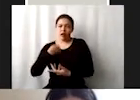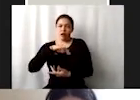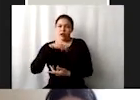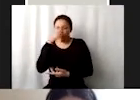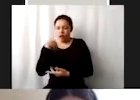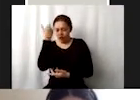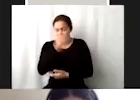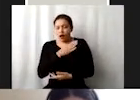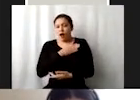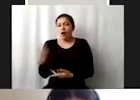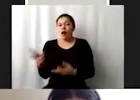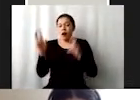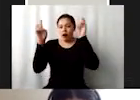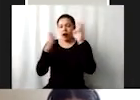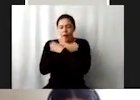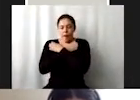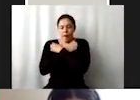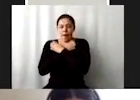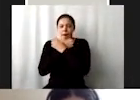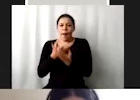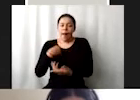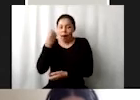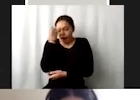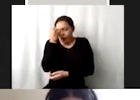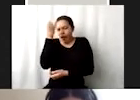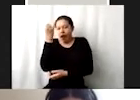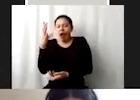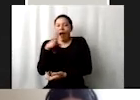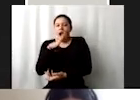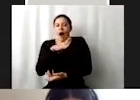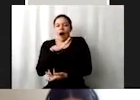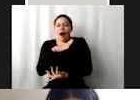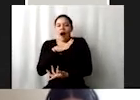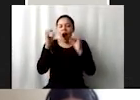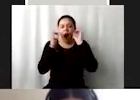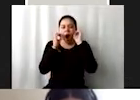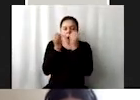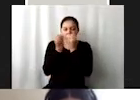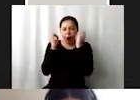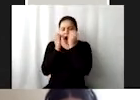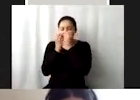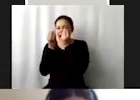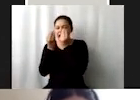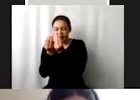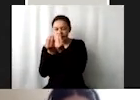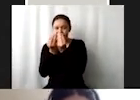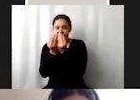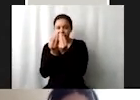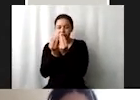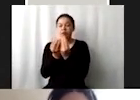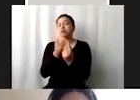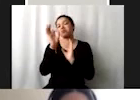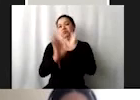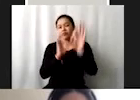Bueno, con el tema educativo, que me imagino que aquí habrá varias organizaciones que lo tratan también,